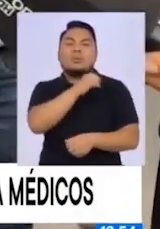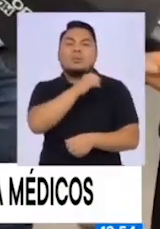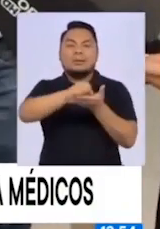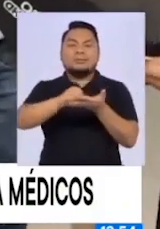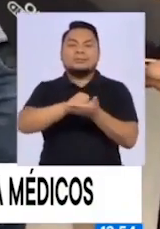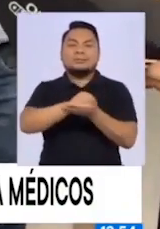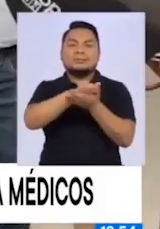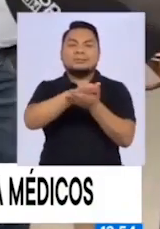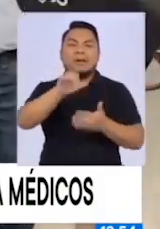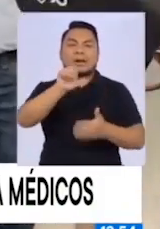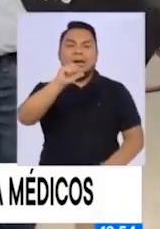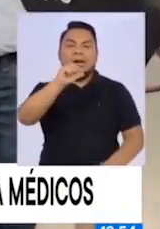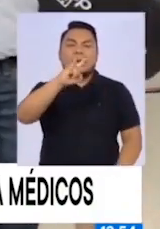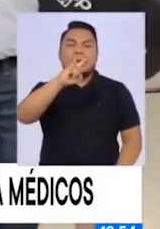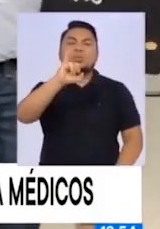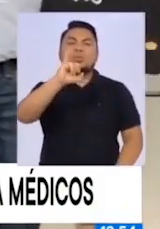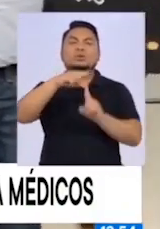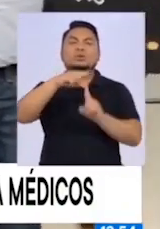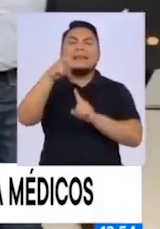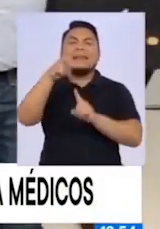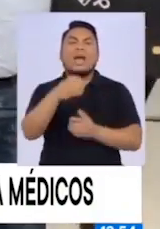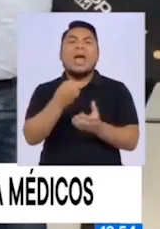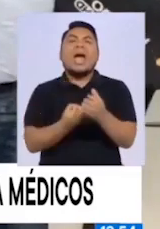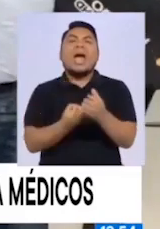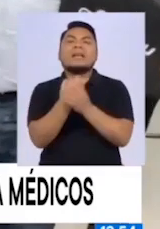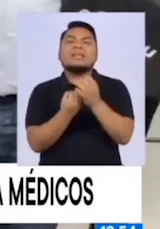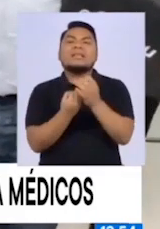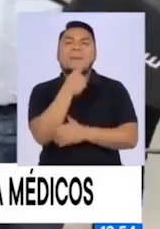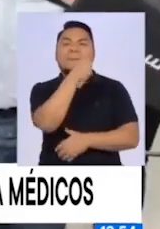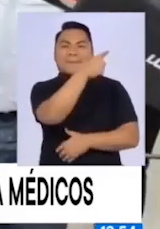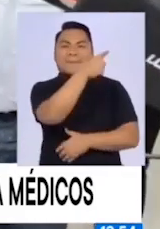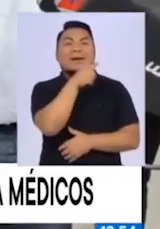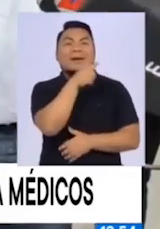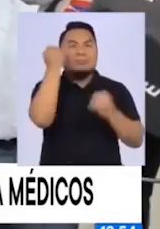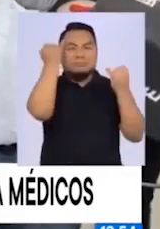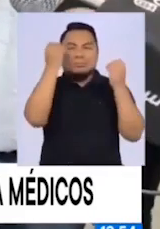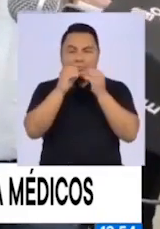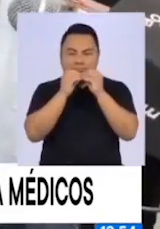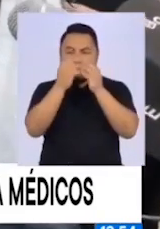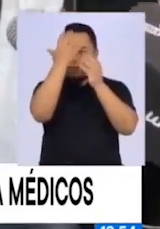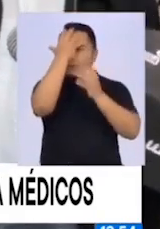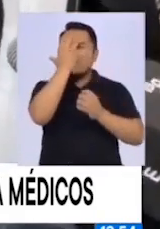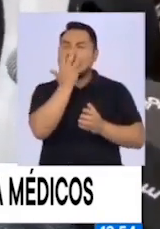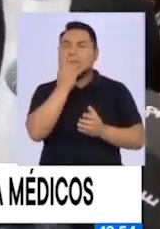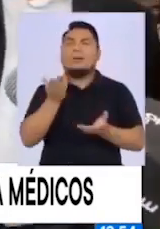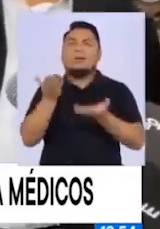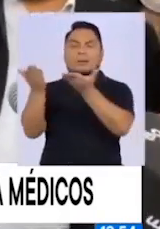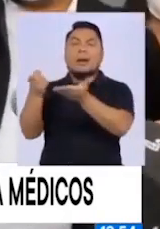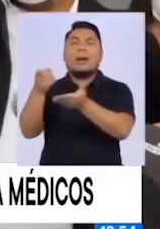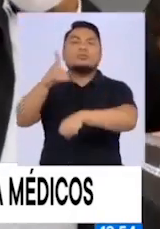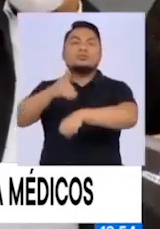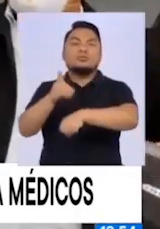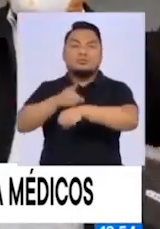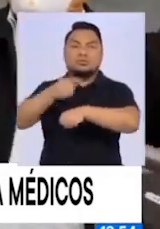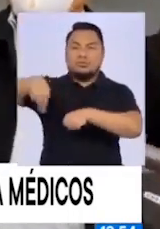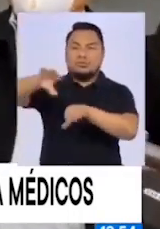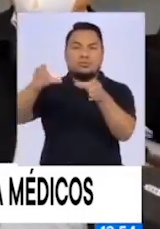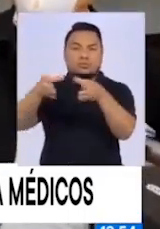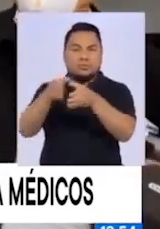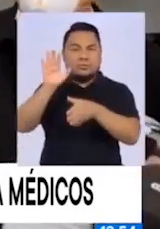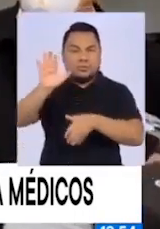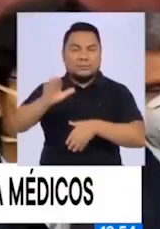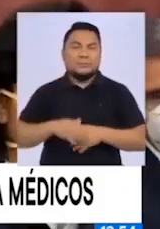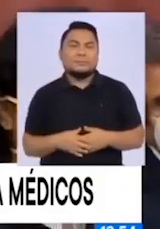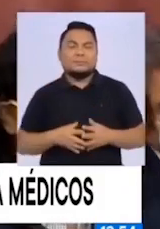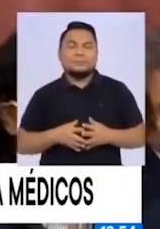Universidad Nacional de San Agustín de Arequipa. Estas peculiares protecciones serán utilizadas por el personal médico de la